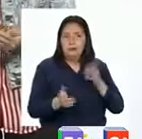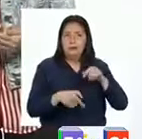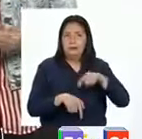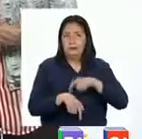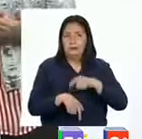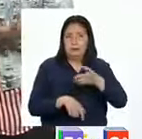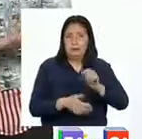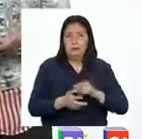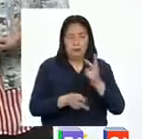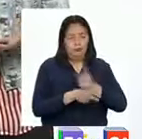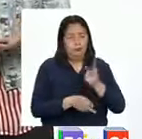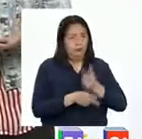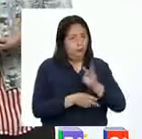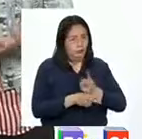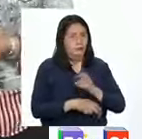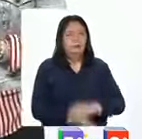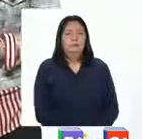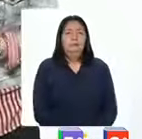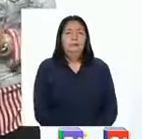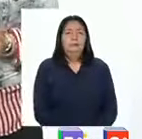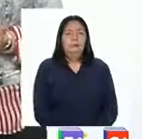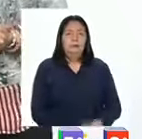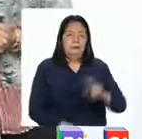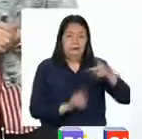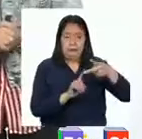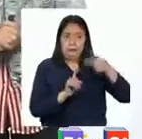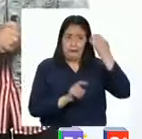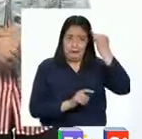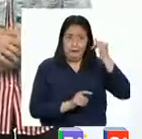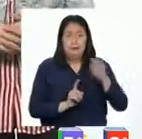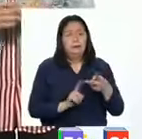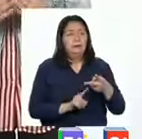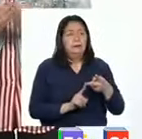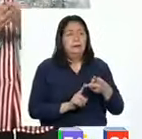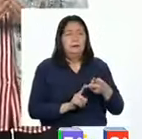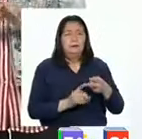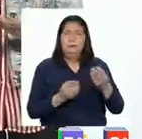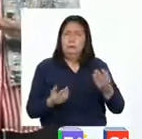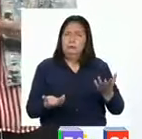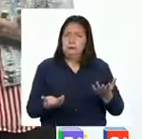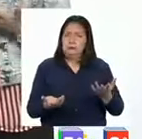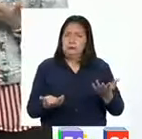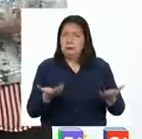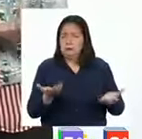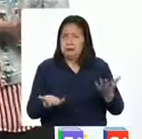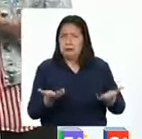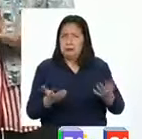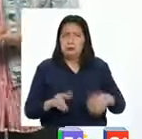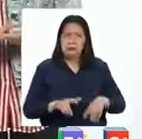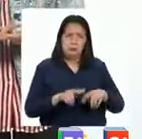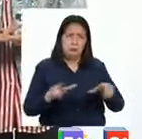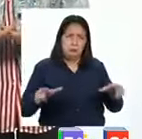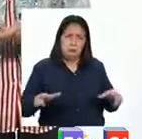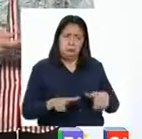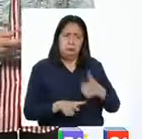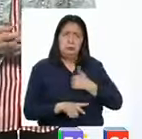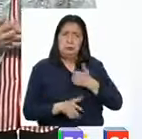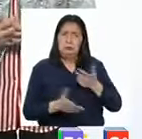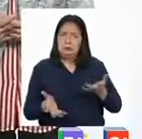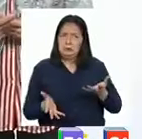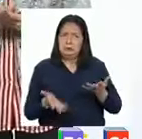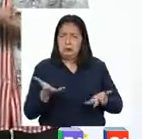en estos tiempos para poder cuidarnos. Y la segunda es, puede tratar sobre el espacio personal,